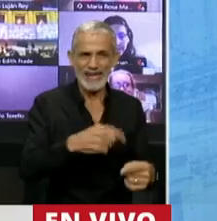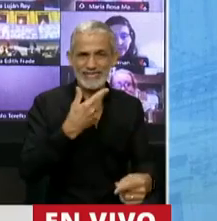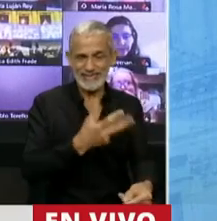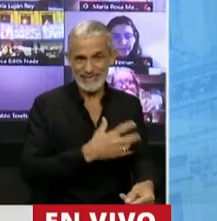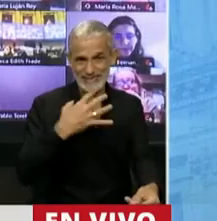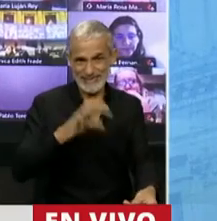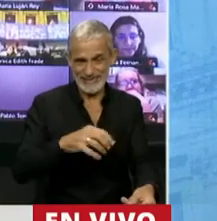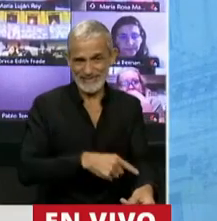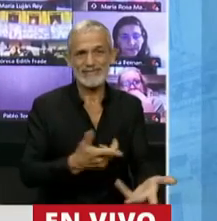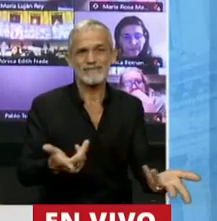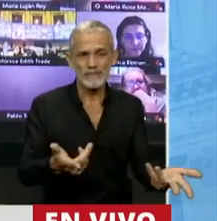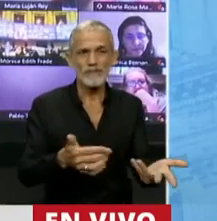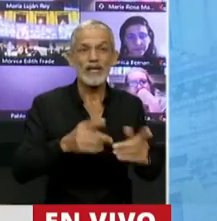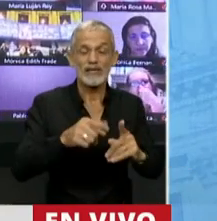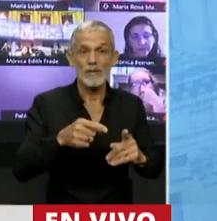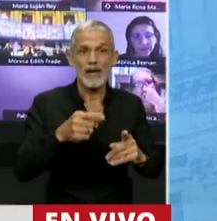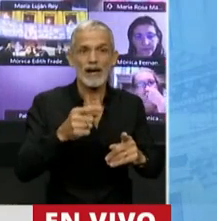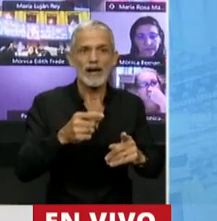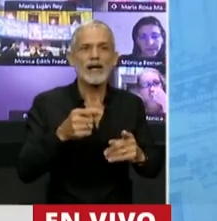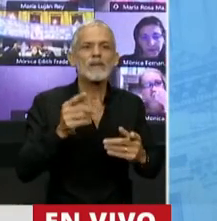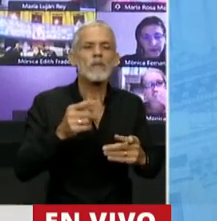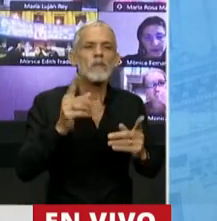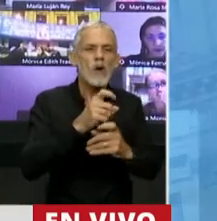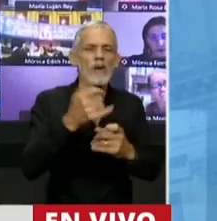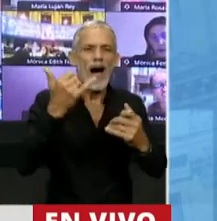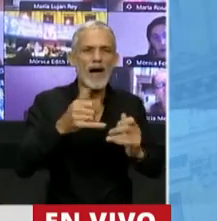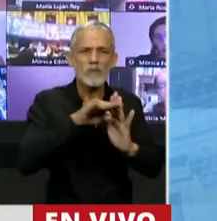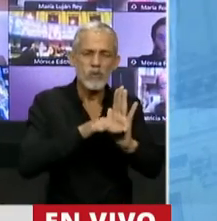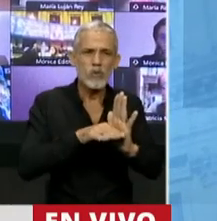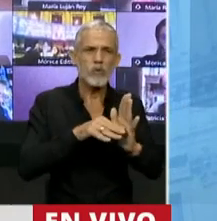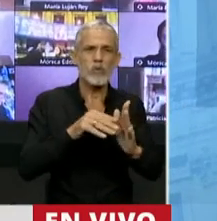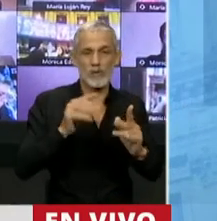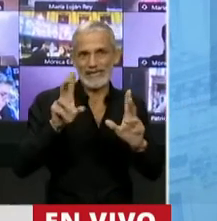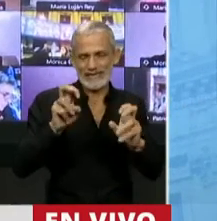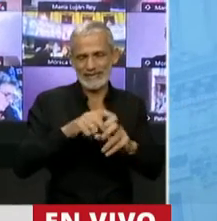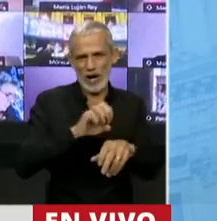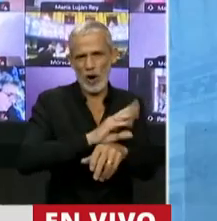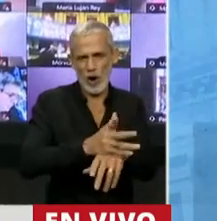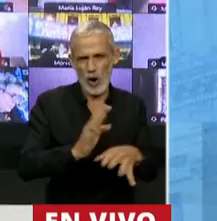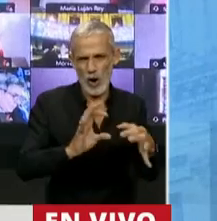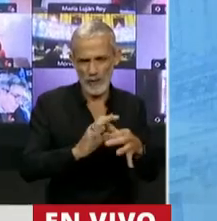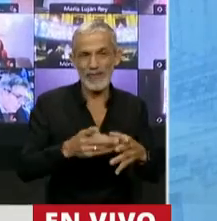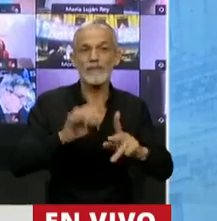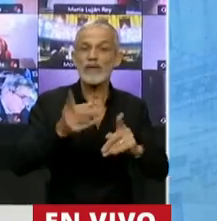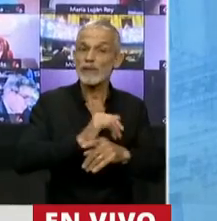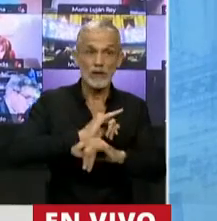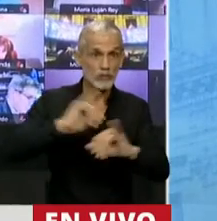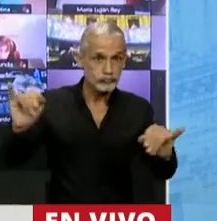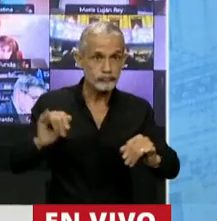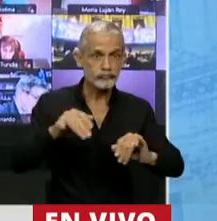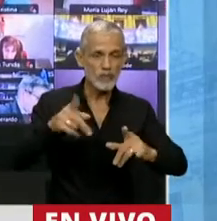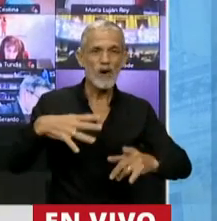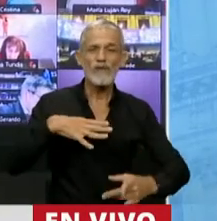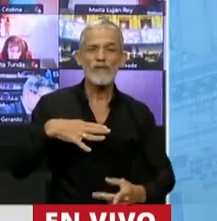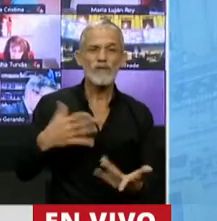cuenta el agravamiento de los costos debido al tema del COVID. Sumándole a esto, también han denunciado públicamente la